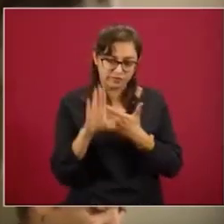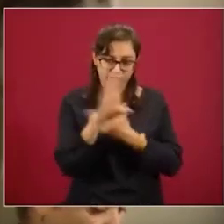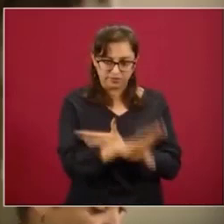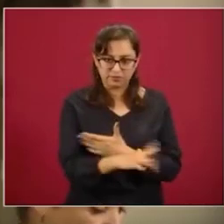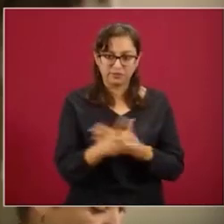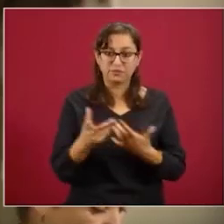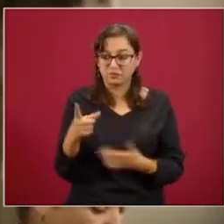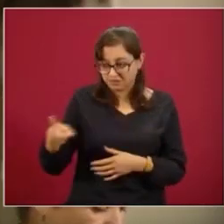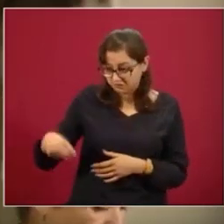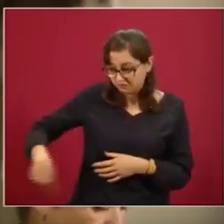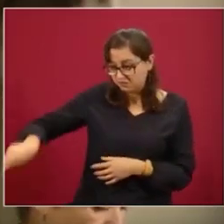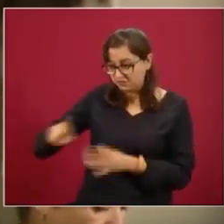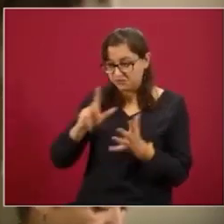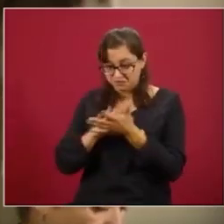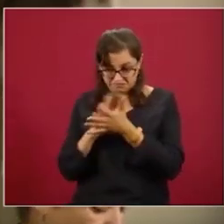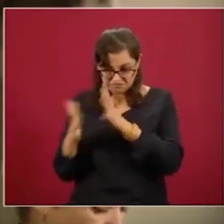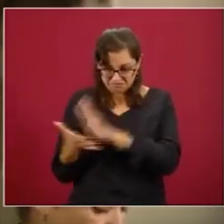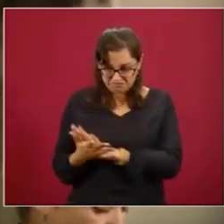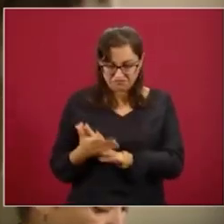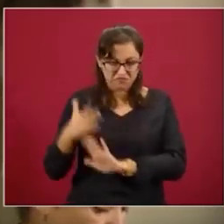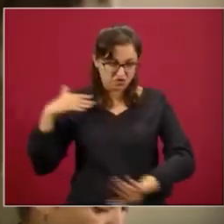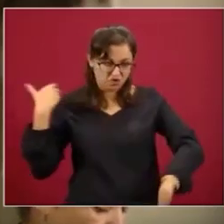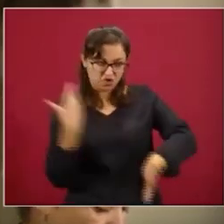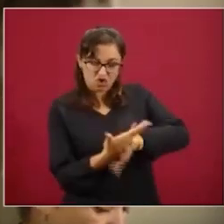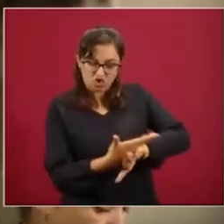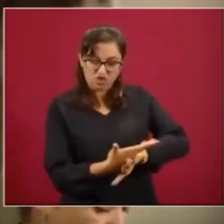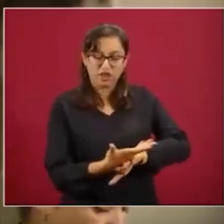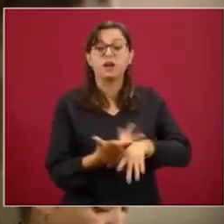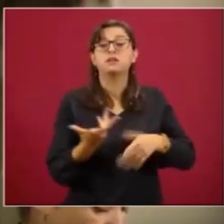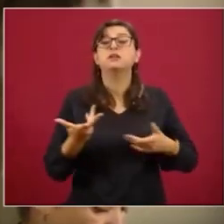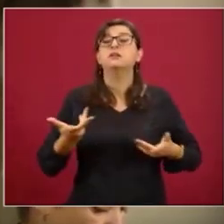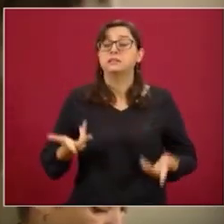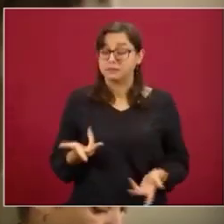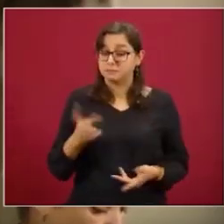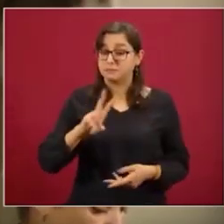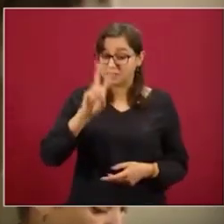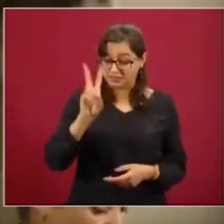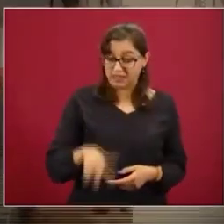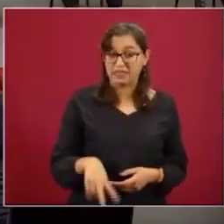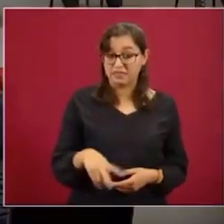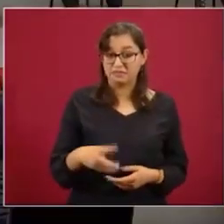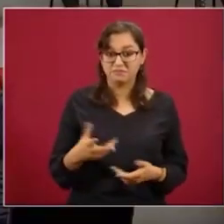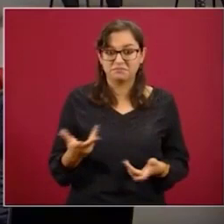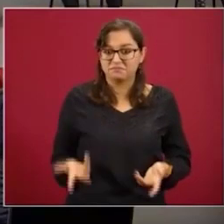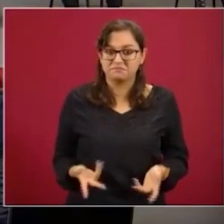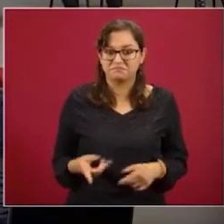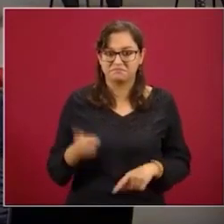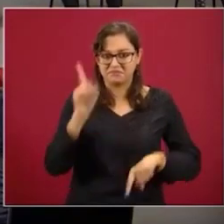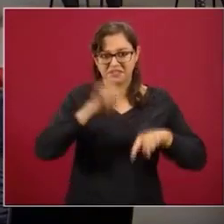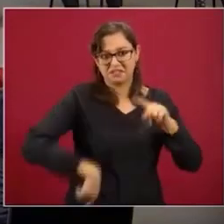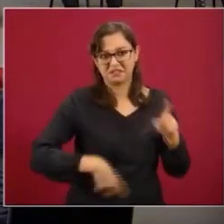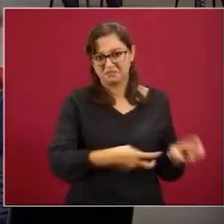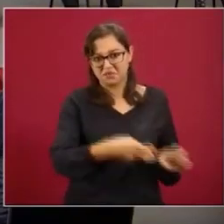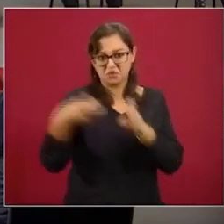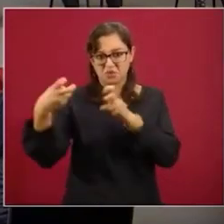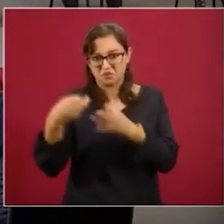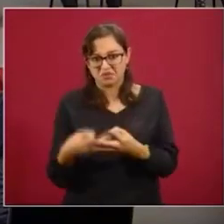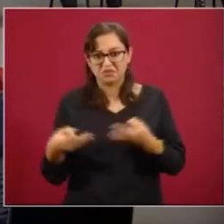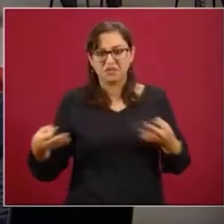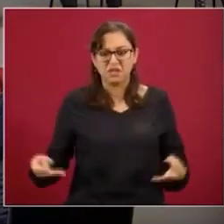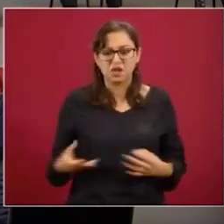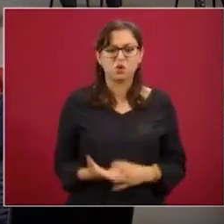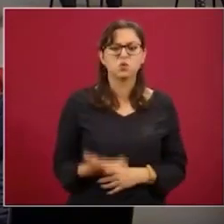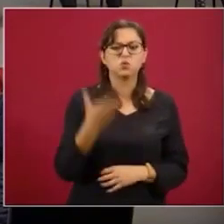acciones que realizaron estos funcionarios públicos, que obviamente permiten prácticamente el despojo de su propiedad. ¿Qué le dice